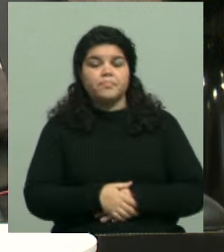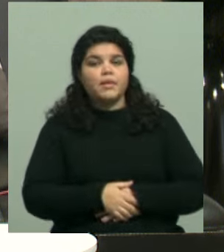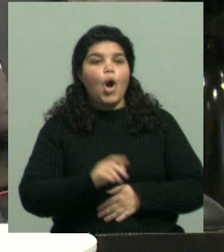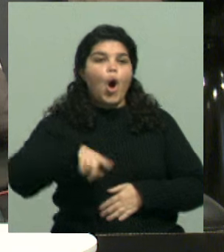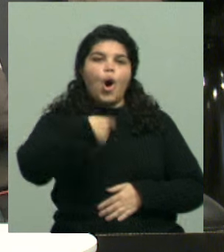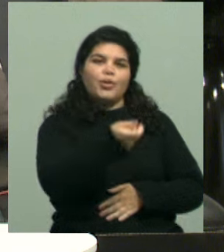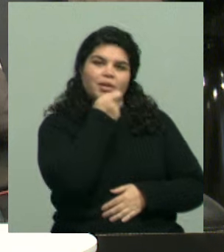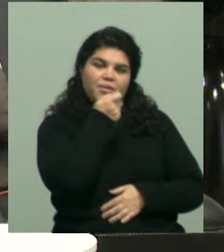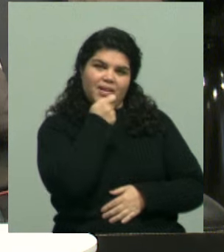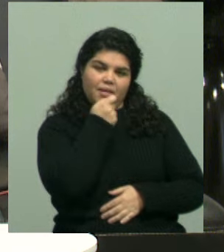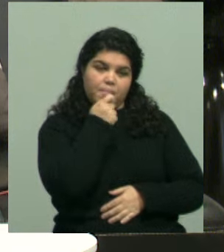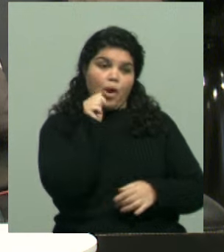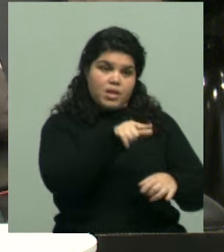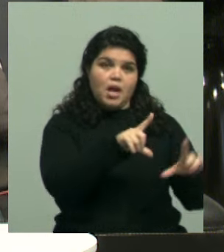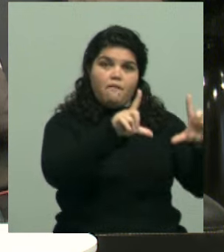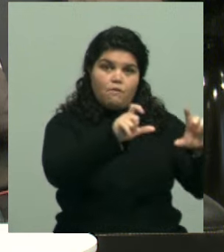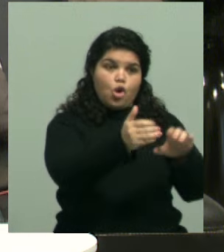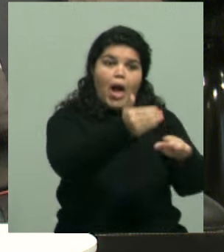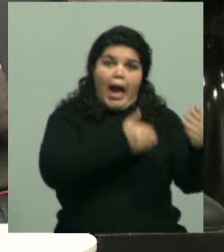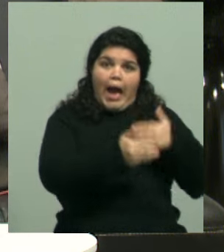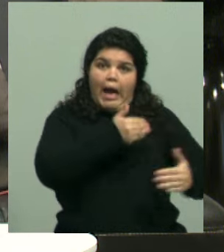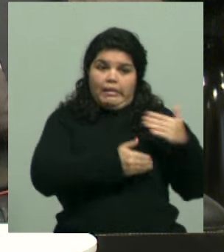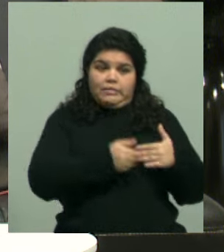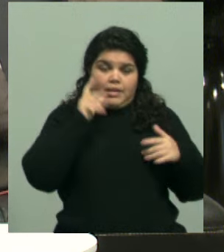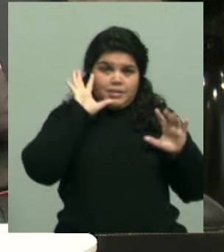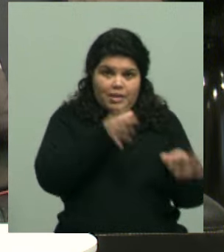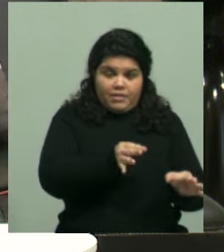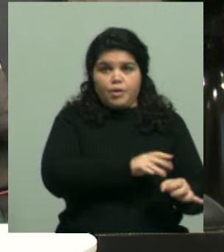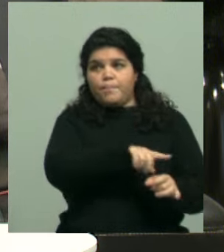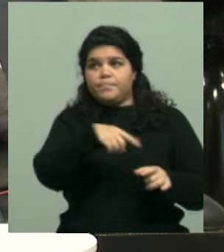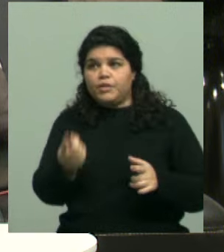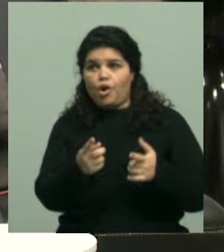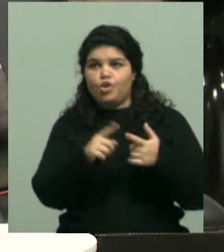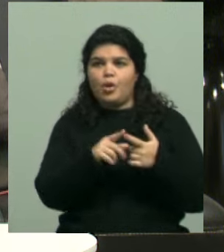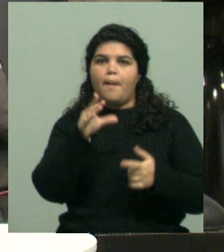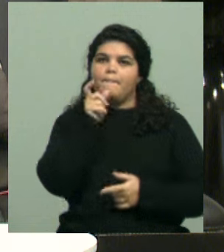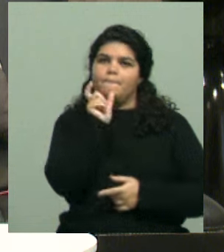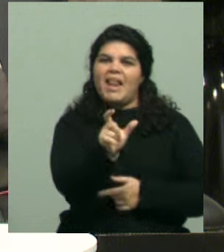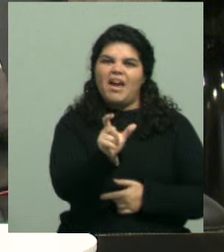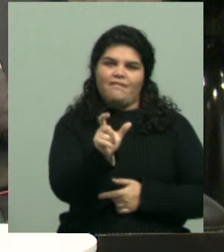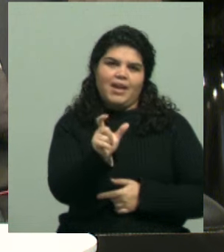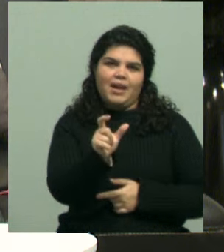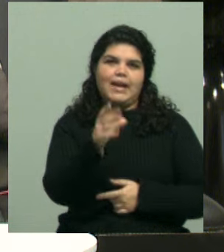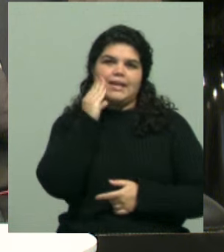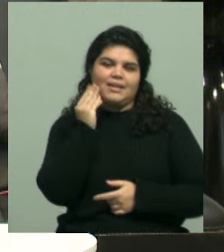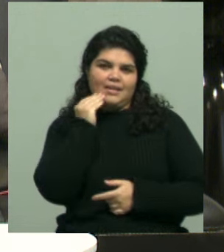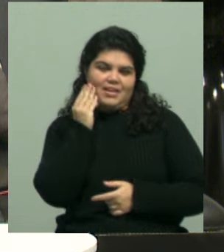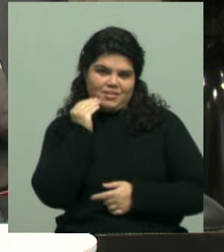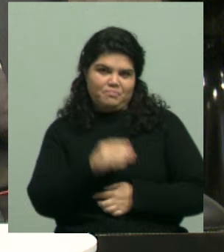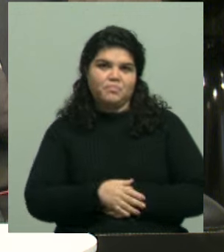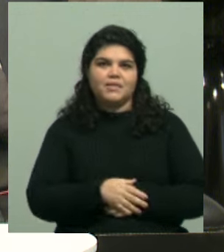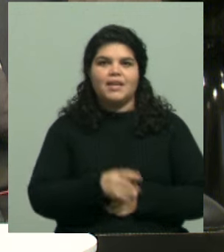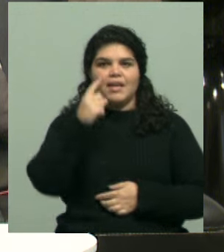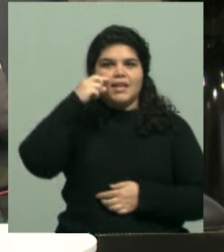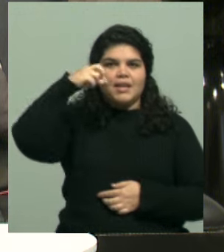reversa de Google, tenemos otra herramienta que se llama InBit We Verify. La podés buscar como InBit con B corta, que